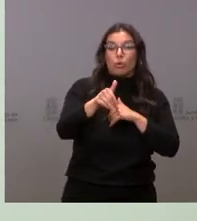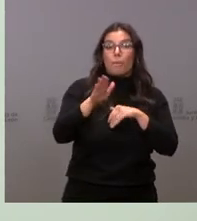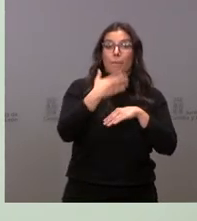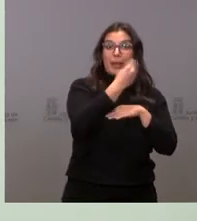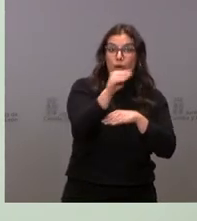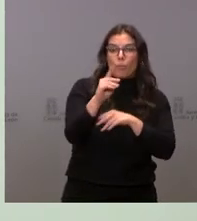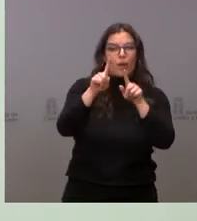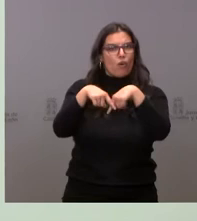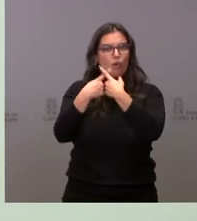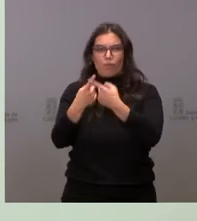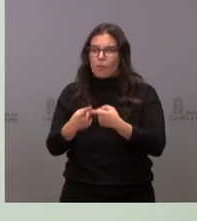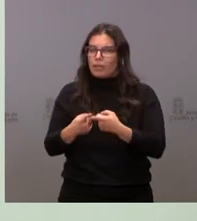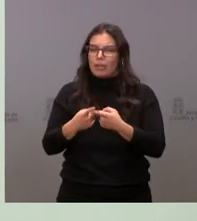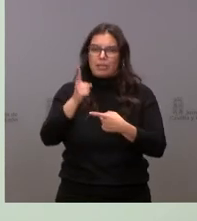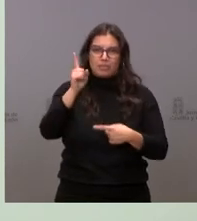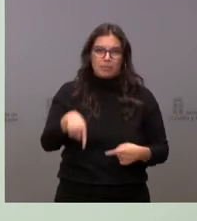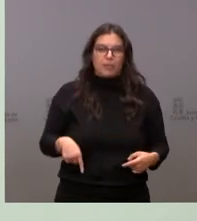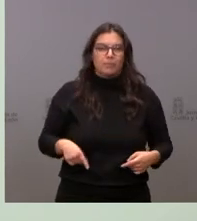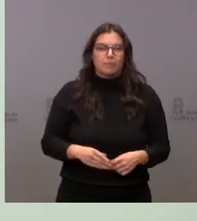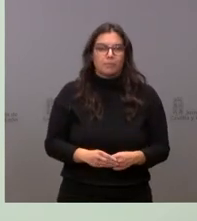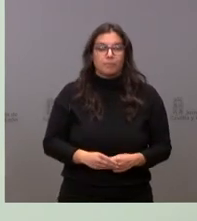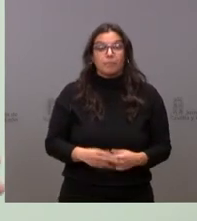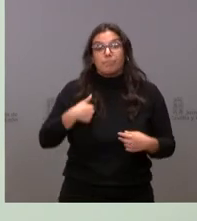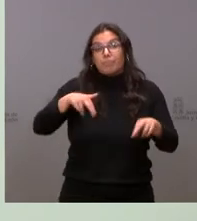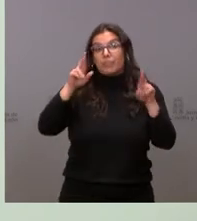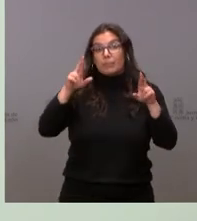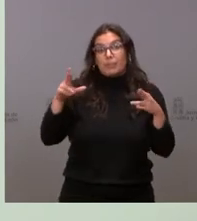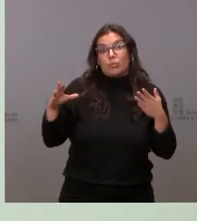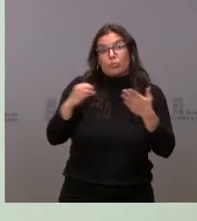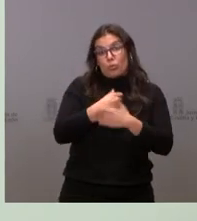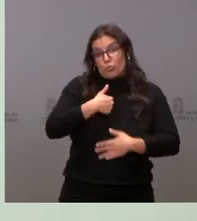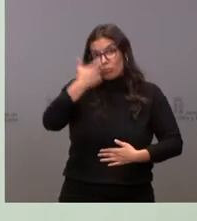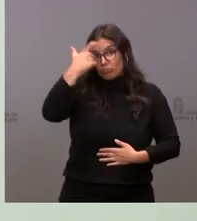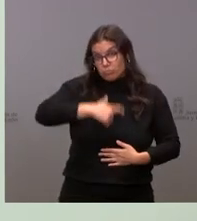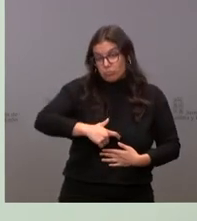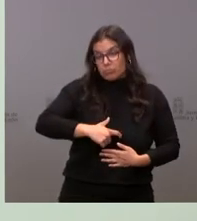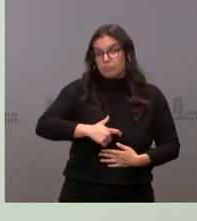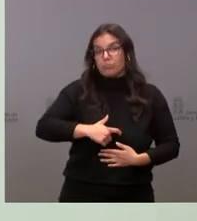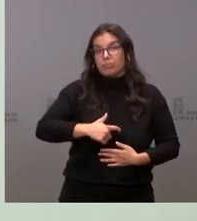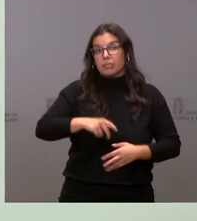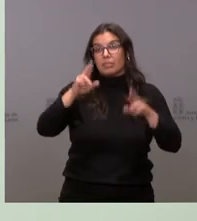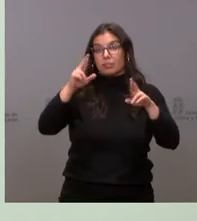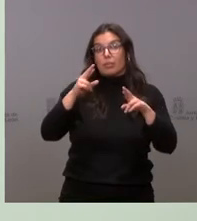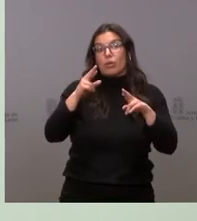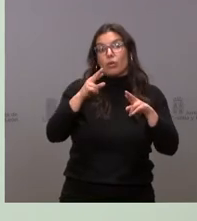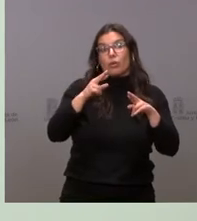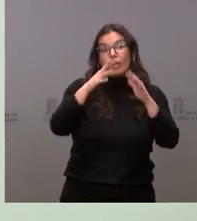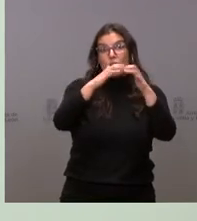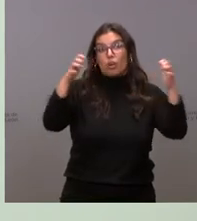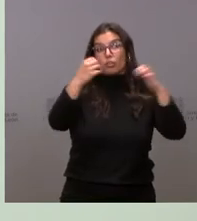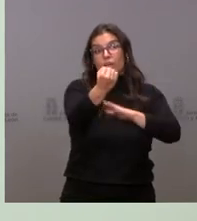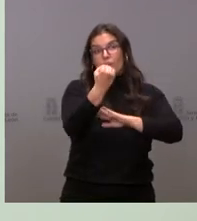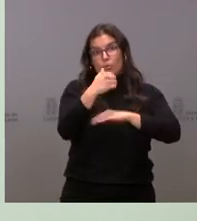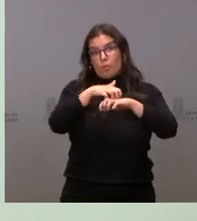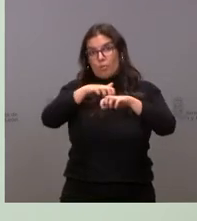como a las familias de nuestra tierra. Y esperamos todos, espero yo, contar con el apoyo mayoritario de las Cortes de